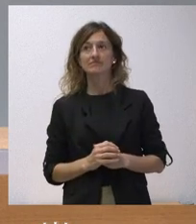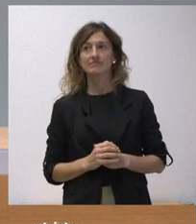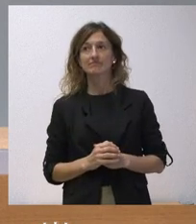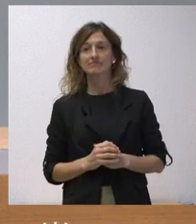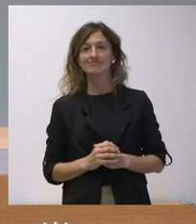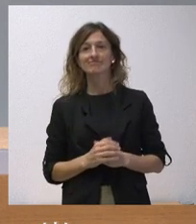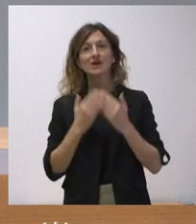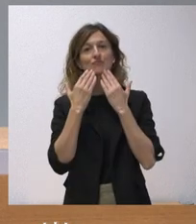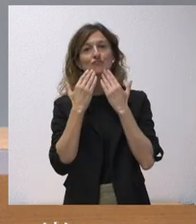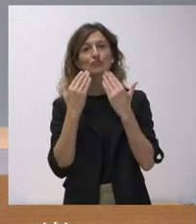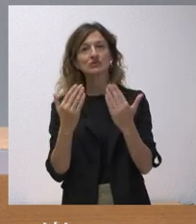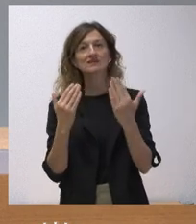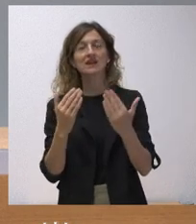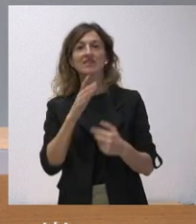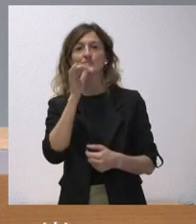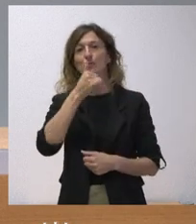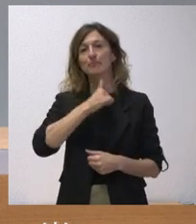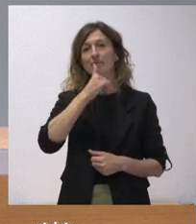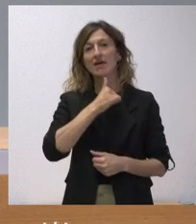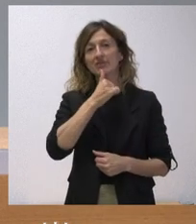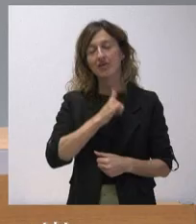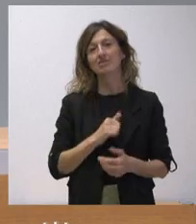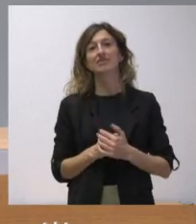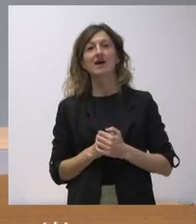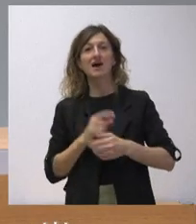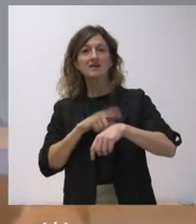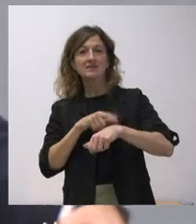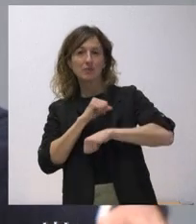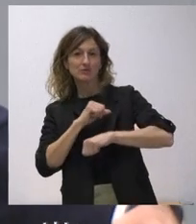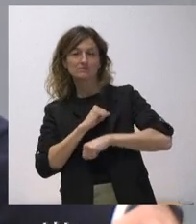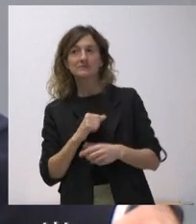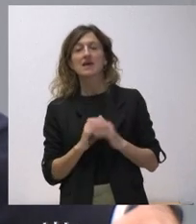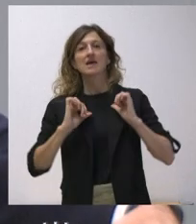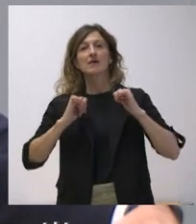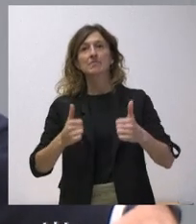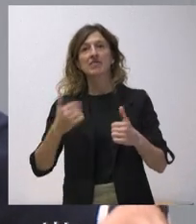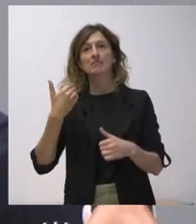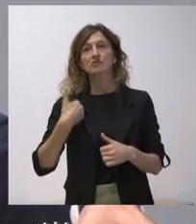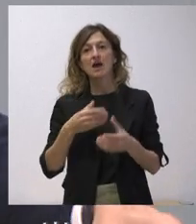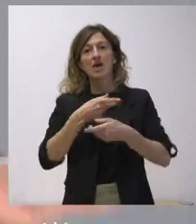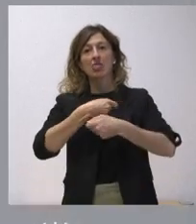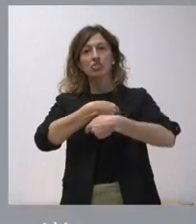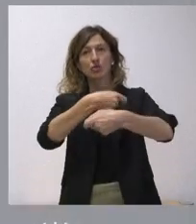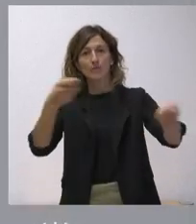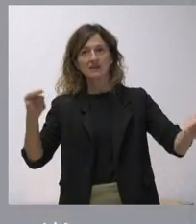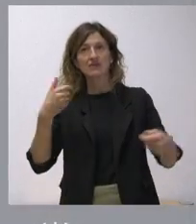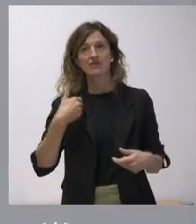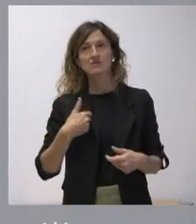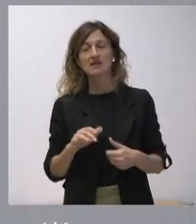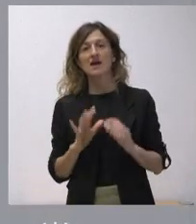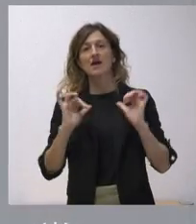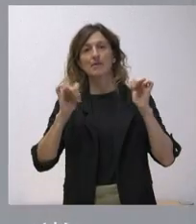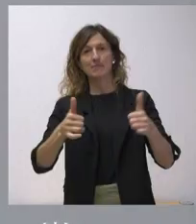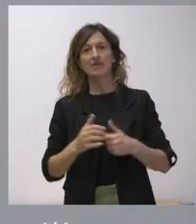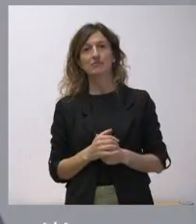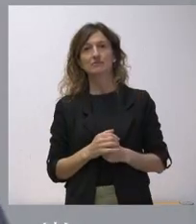Pues, muchas gracias por su paciencia y por su tiempo. Comenzamos ya. ¿Les hemos dado la documentación? Pues, comenzamos ya.